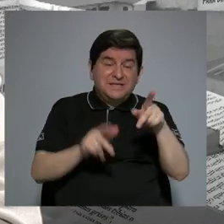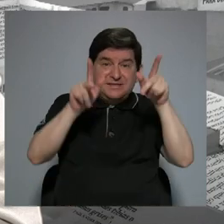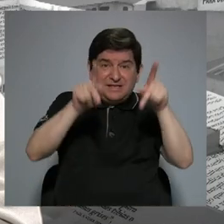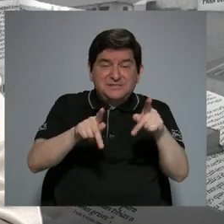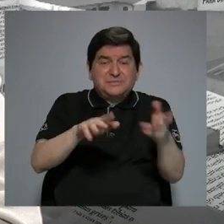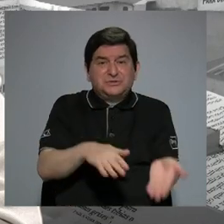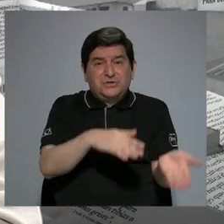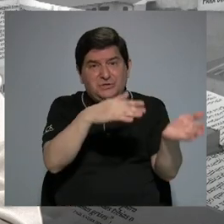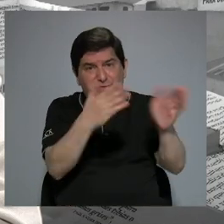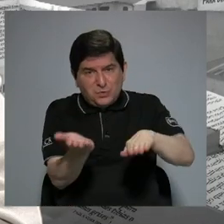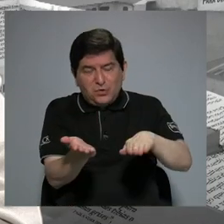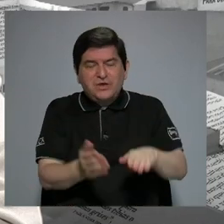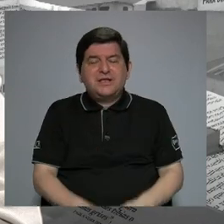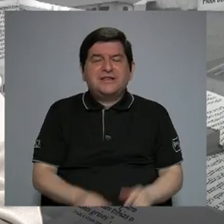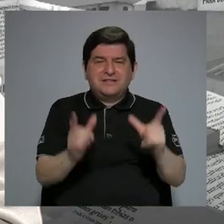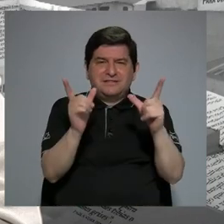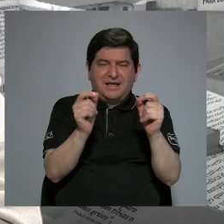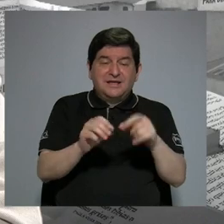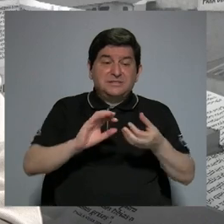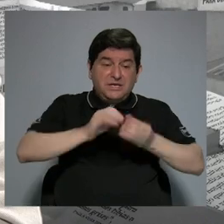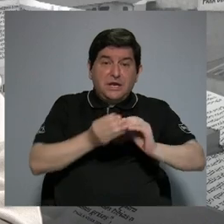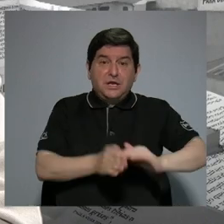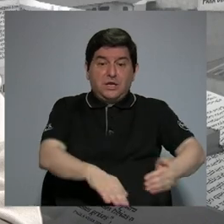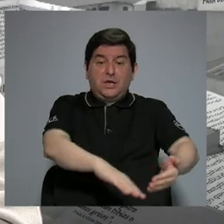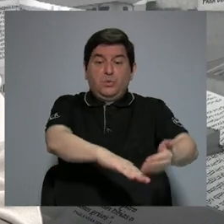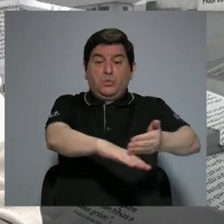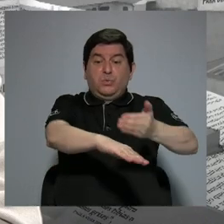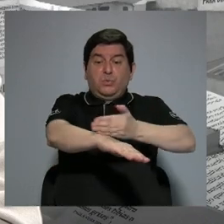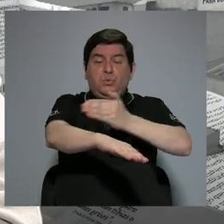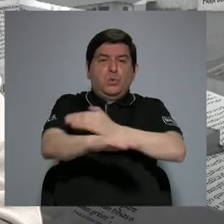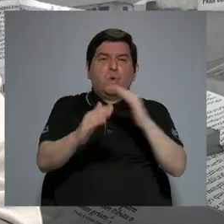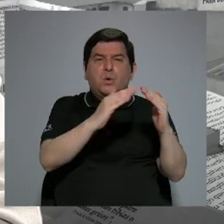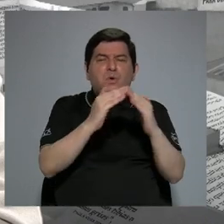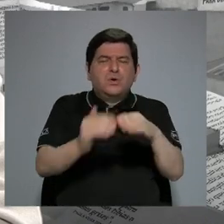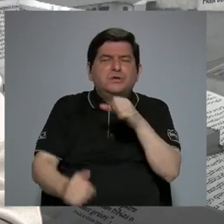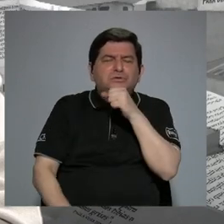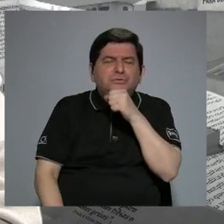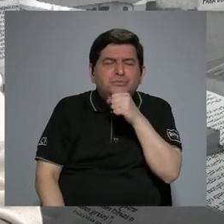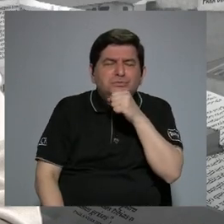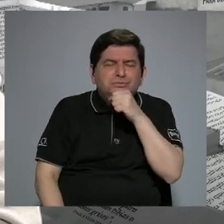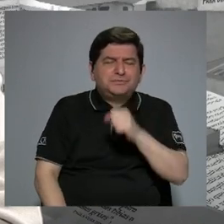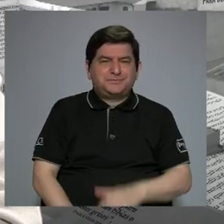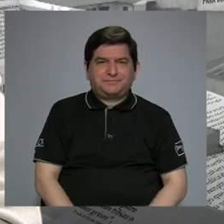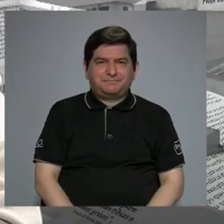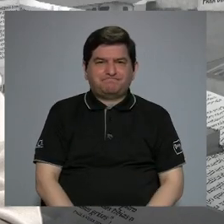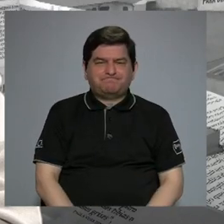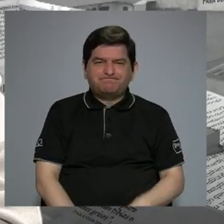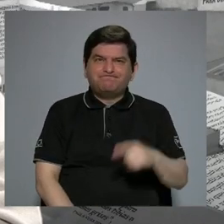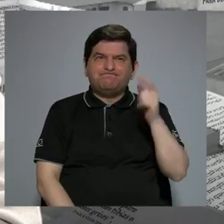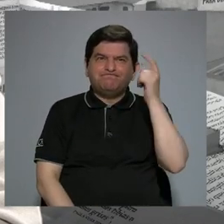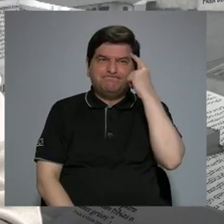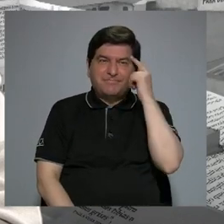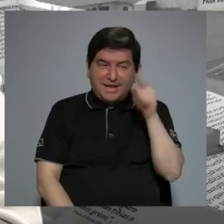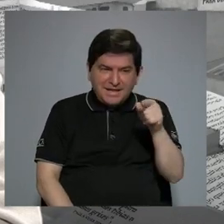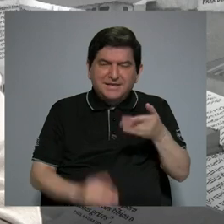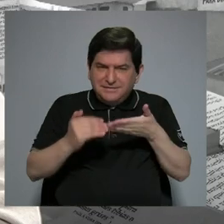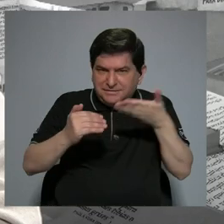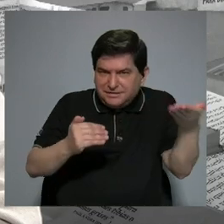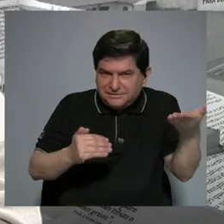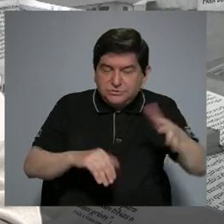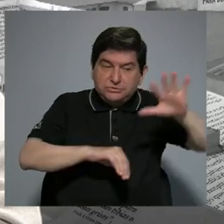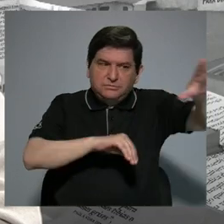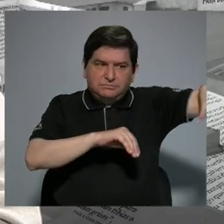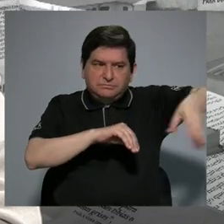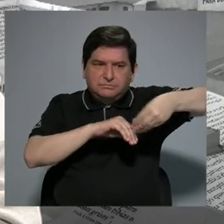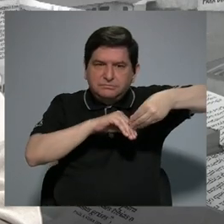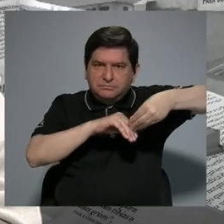van a morir por cáncer y que esos números van creciendo porque la población está envejeciendo. Entonces, si tomamos en cuenta eso y le